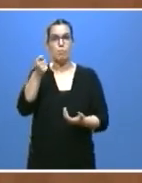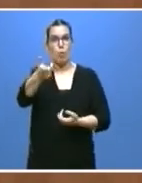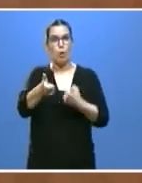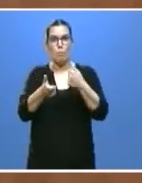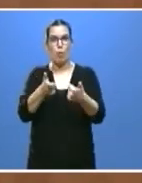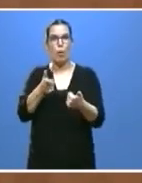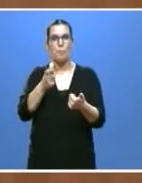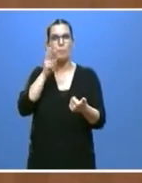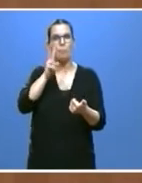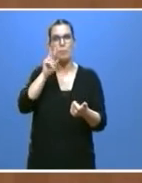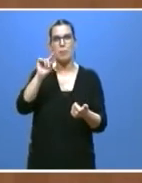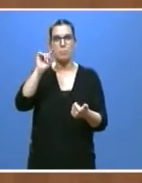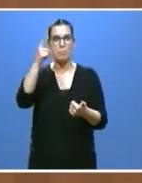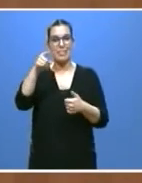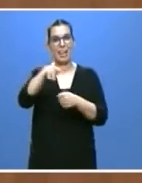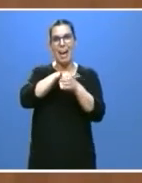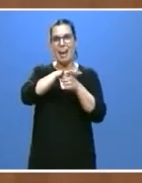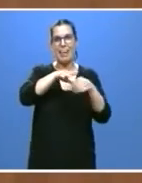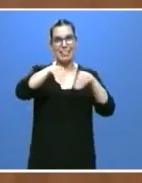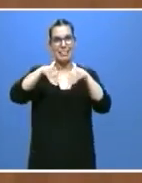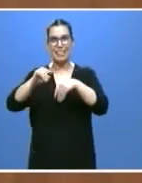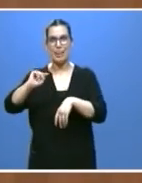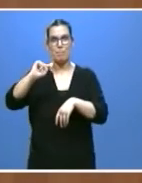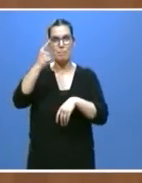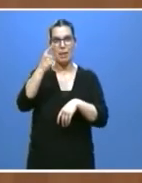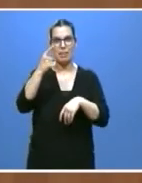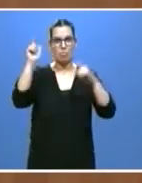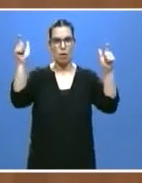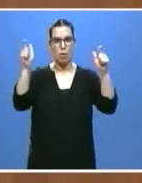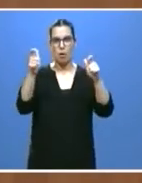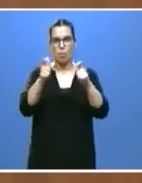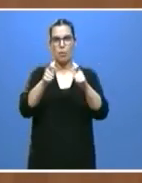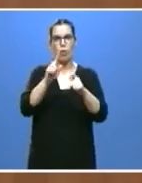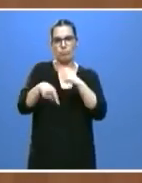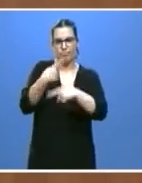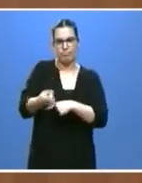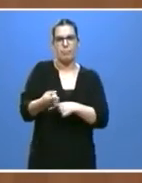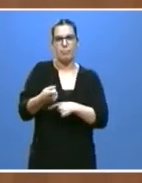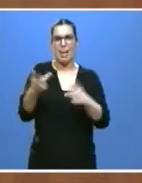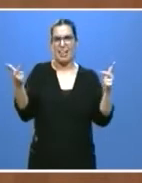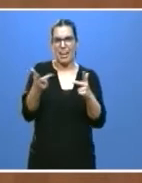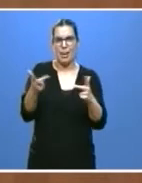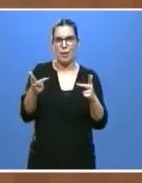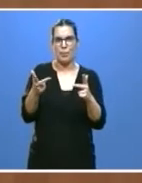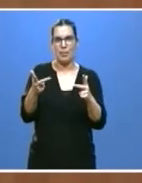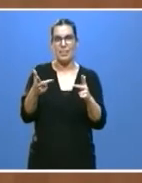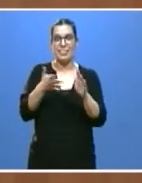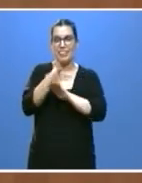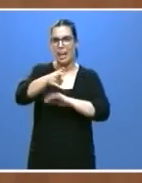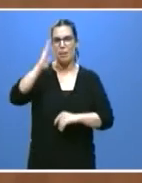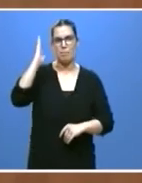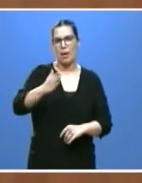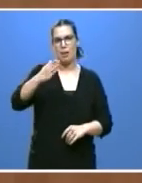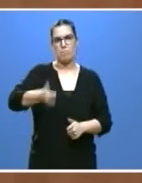sobre todo en las áreas más estratégicas ha resultado especialmente grave por tanto no caben más cesiones en este sentido.